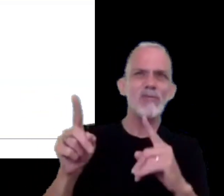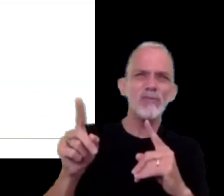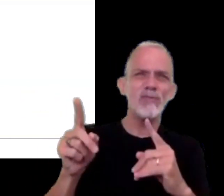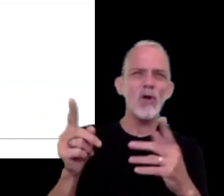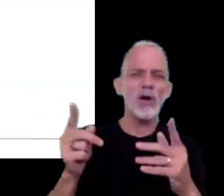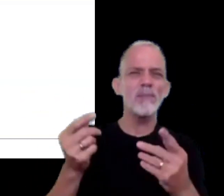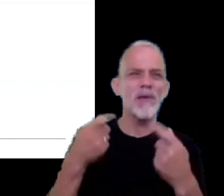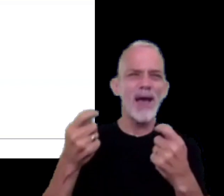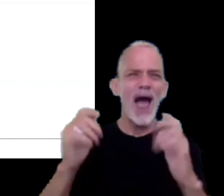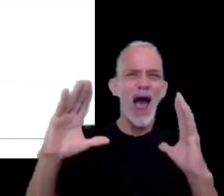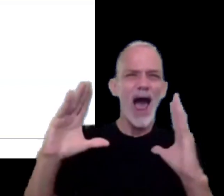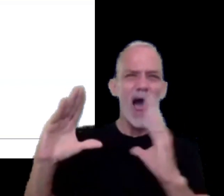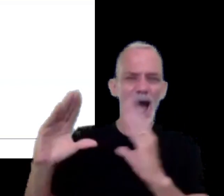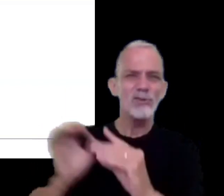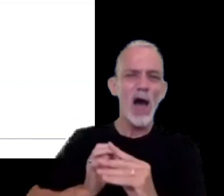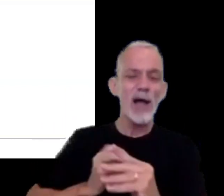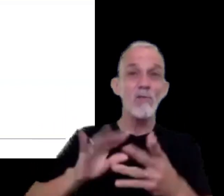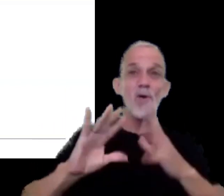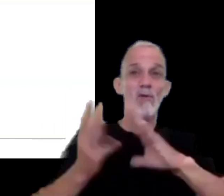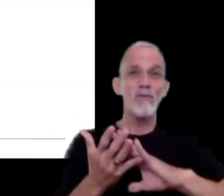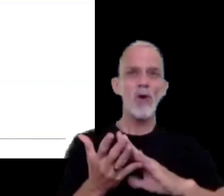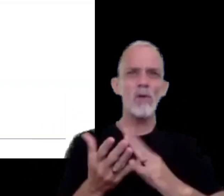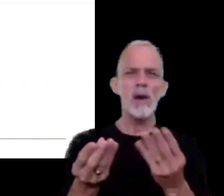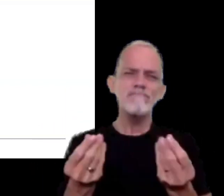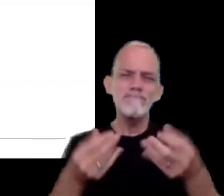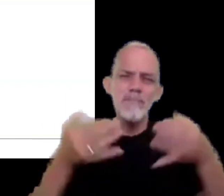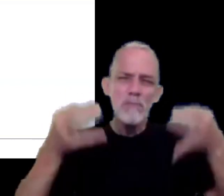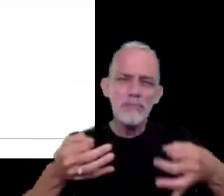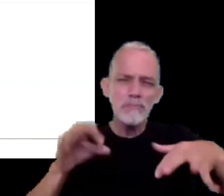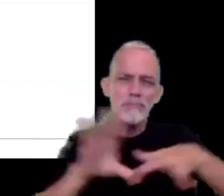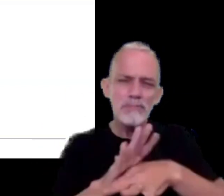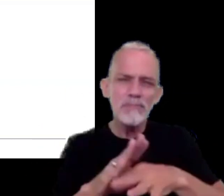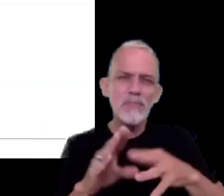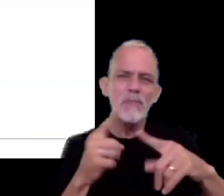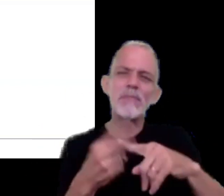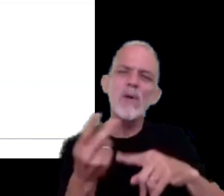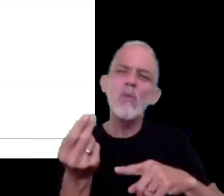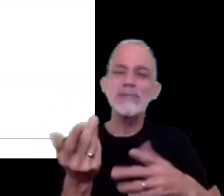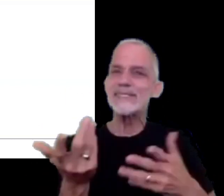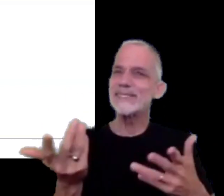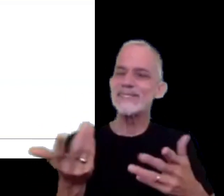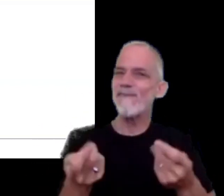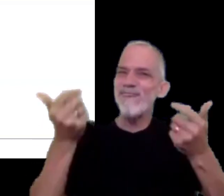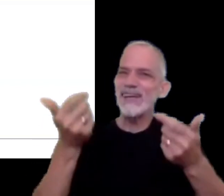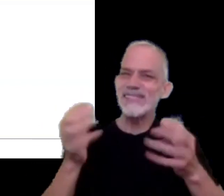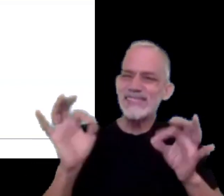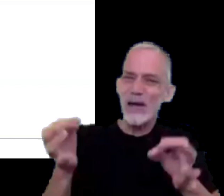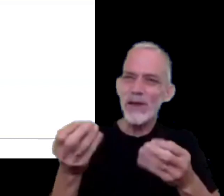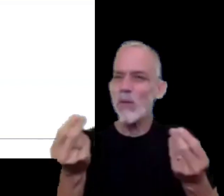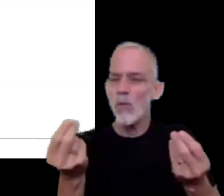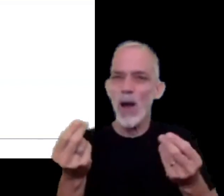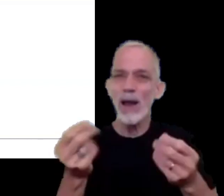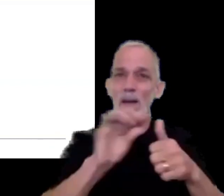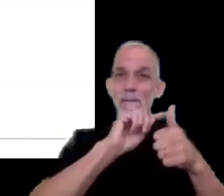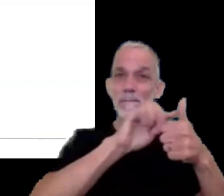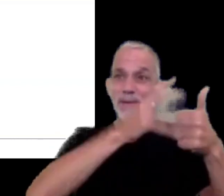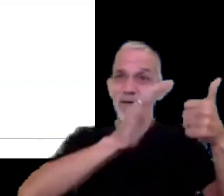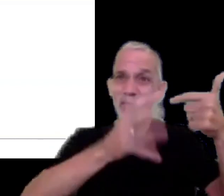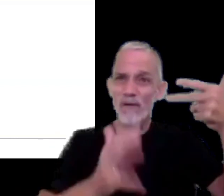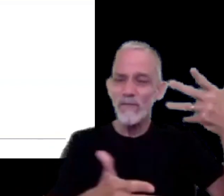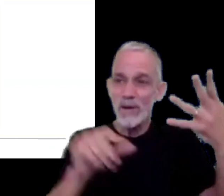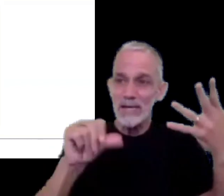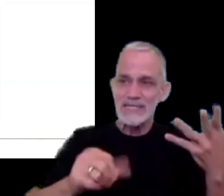que no tienen una forma directa o fácil mediante alguno de los otros métodos